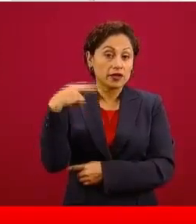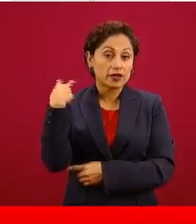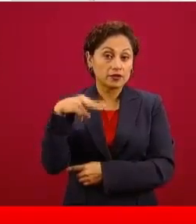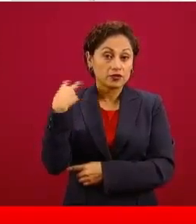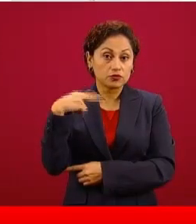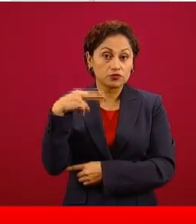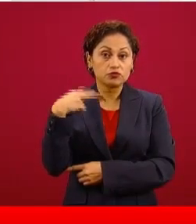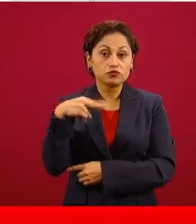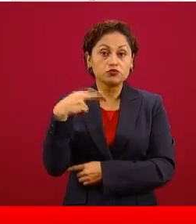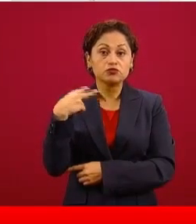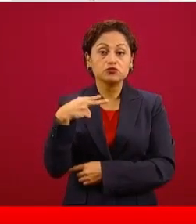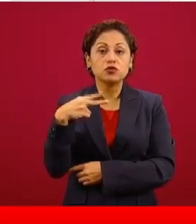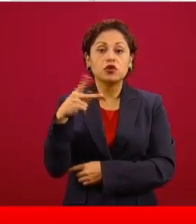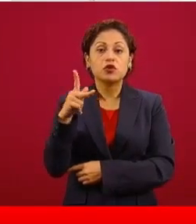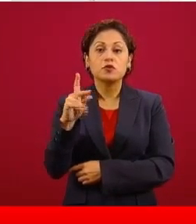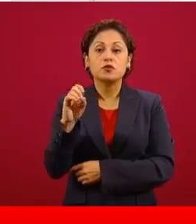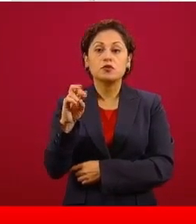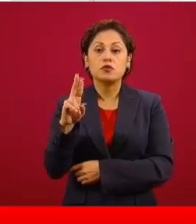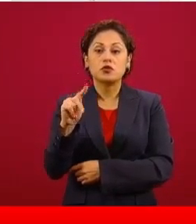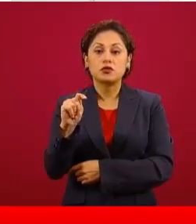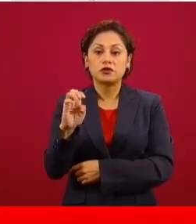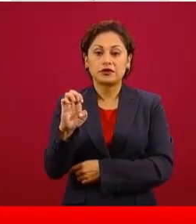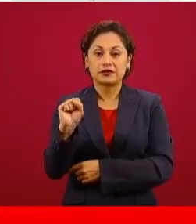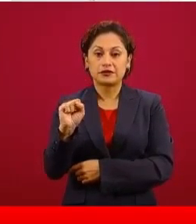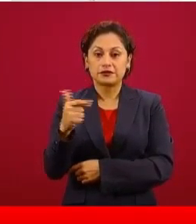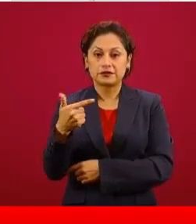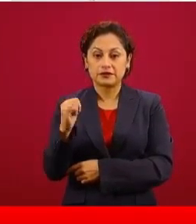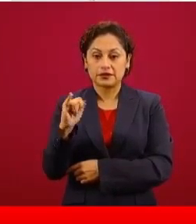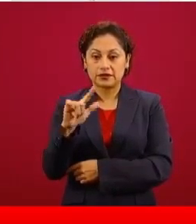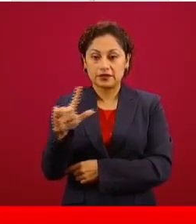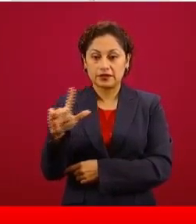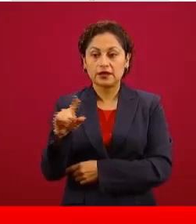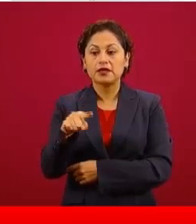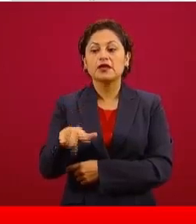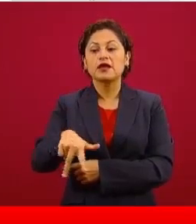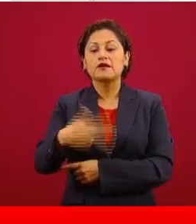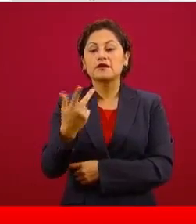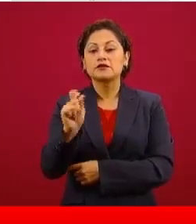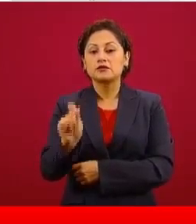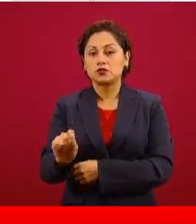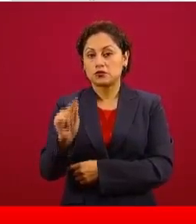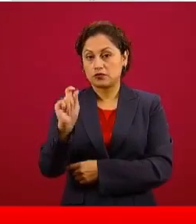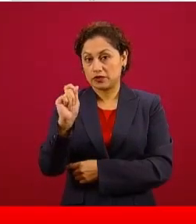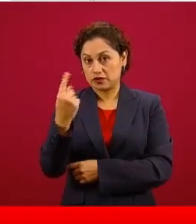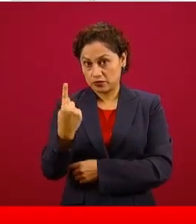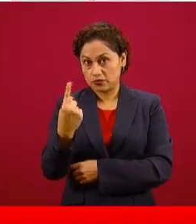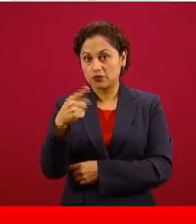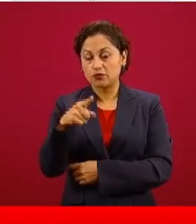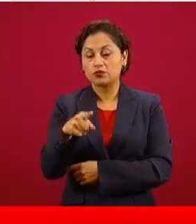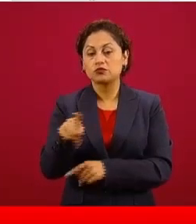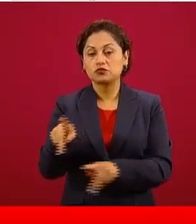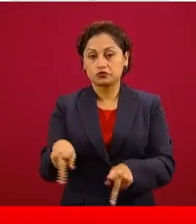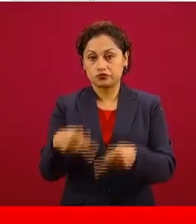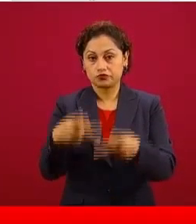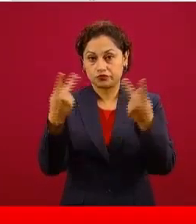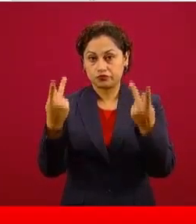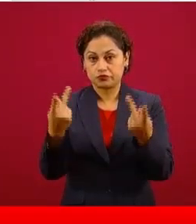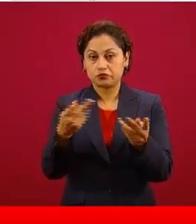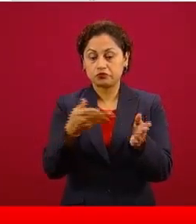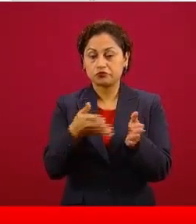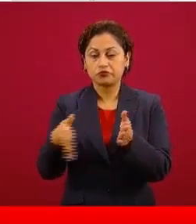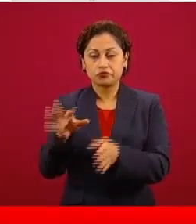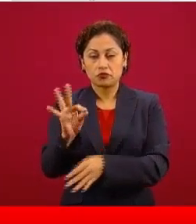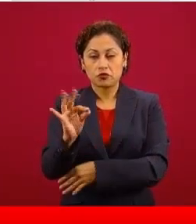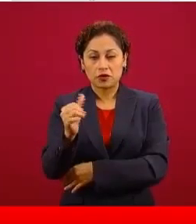en combustible Portes Gil 13 pesos con 21 centavos el litro al público, un margen de 46 centavos.